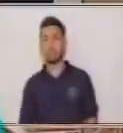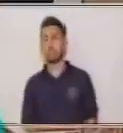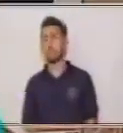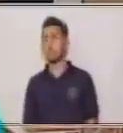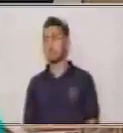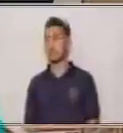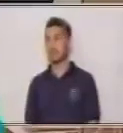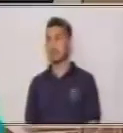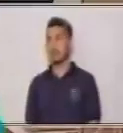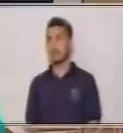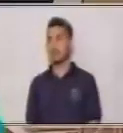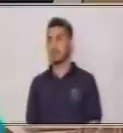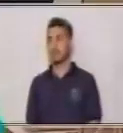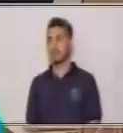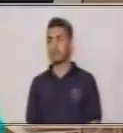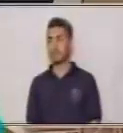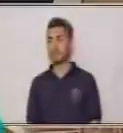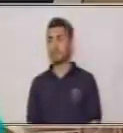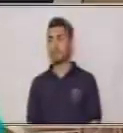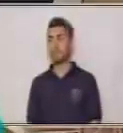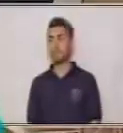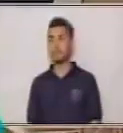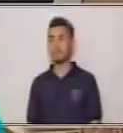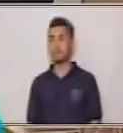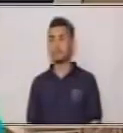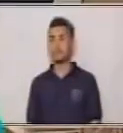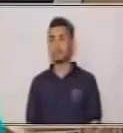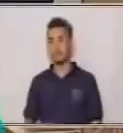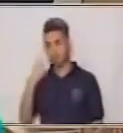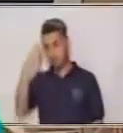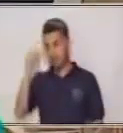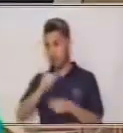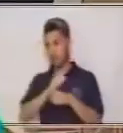Con esto vamos a ejercitar nuestra mente.